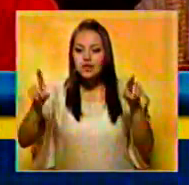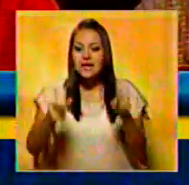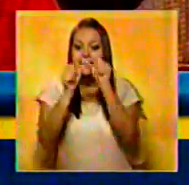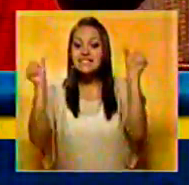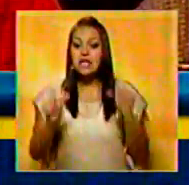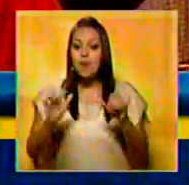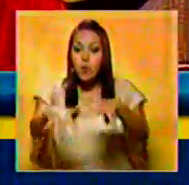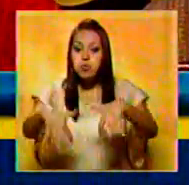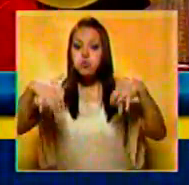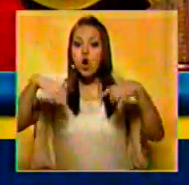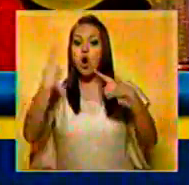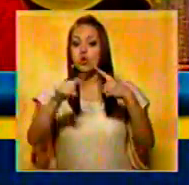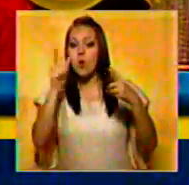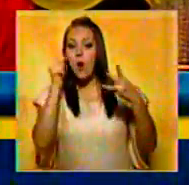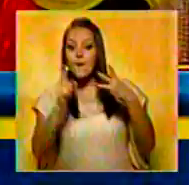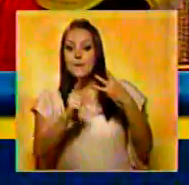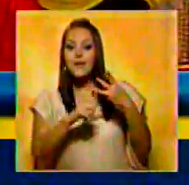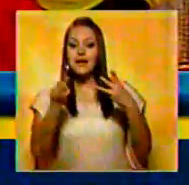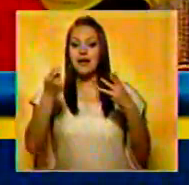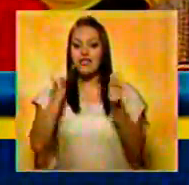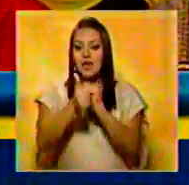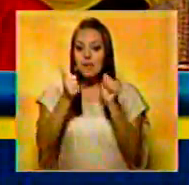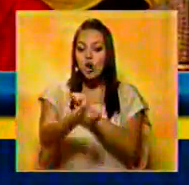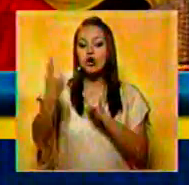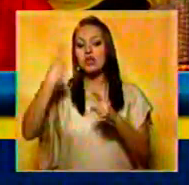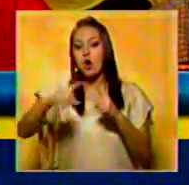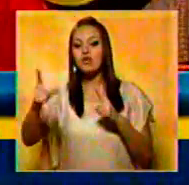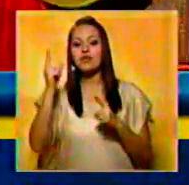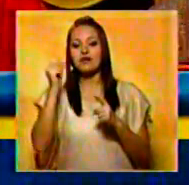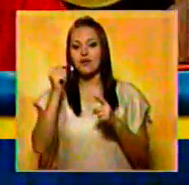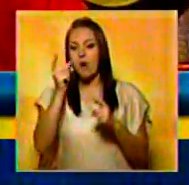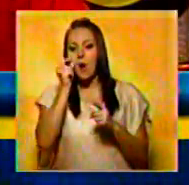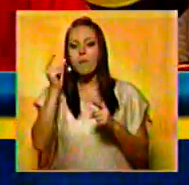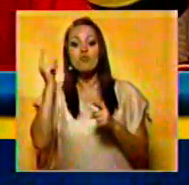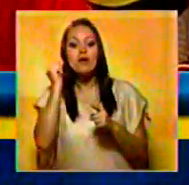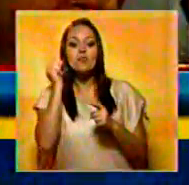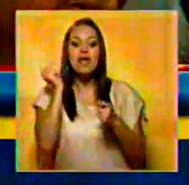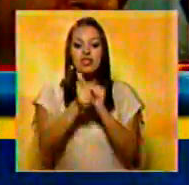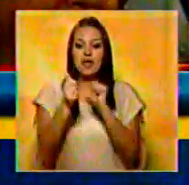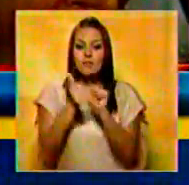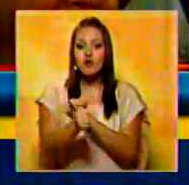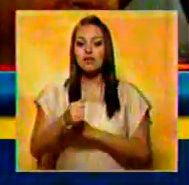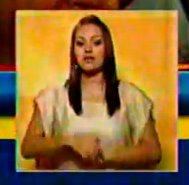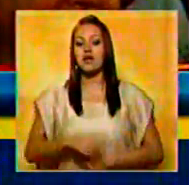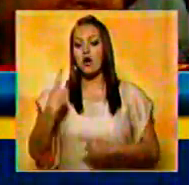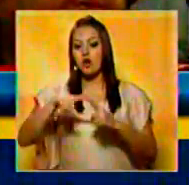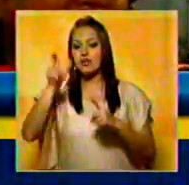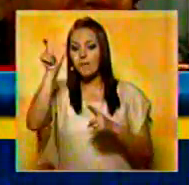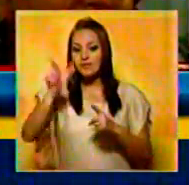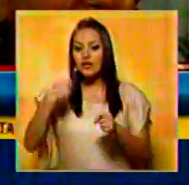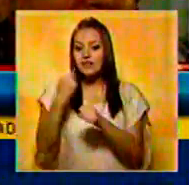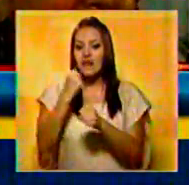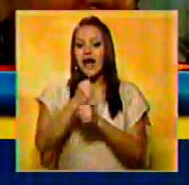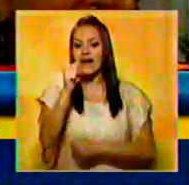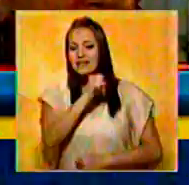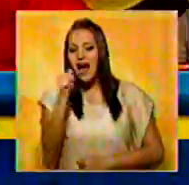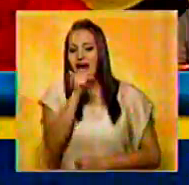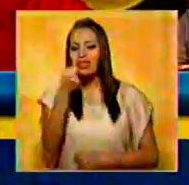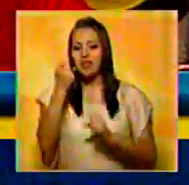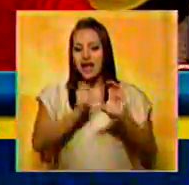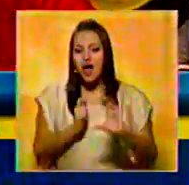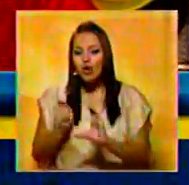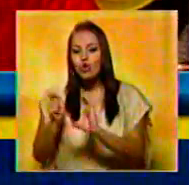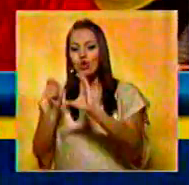Rubén Limardo, bueno, Alejandra Benítez, Daniela Larrial, cultores como Iván Pérez Rossi, Cecilia Toc, Pacheco, Che